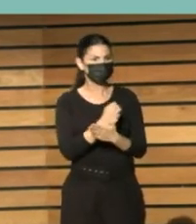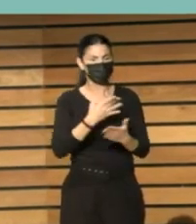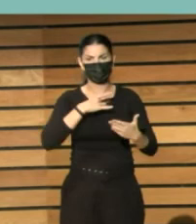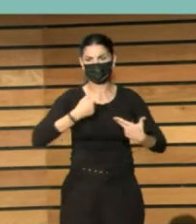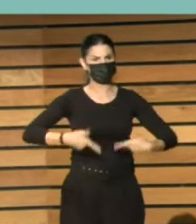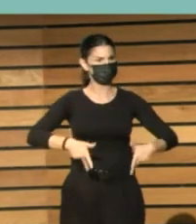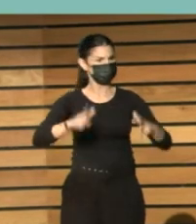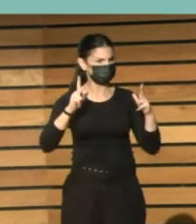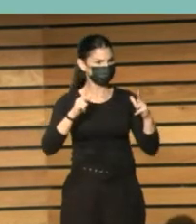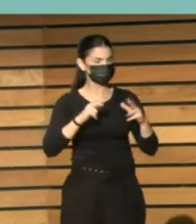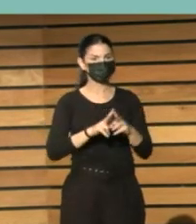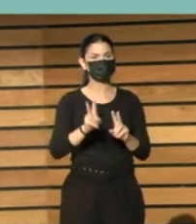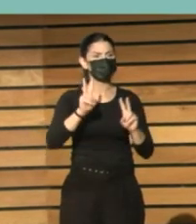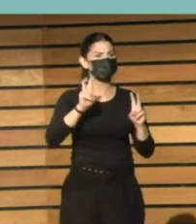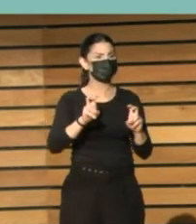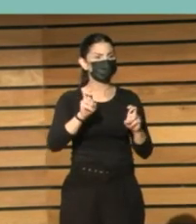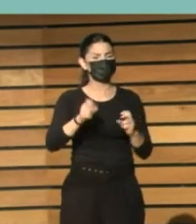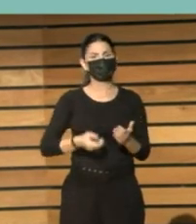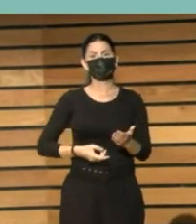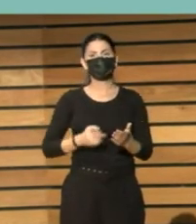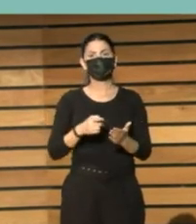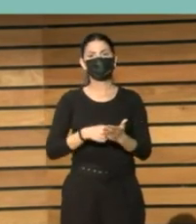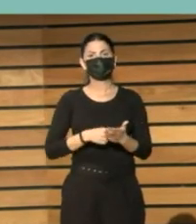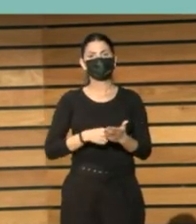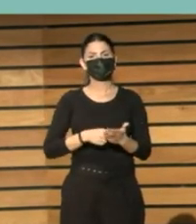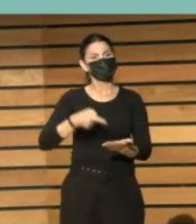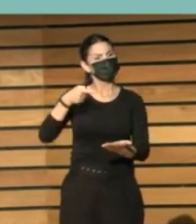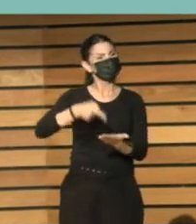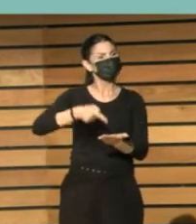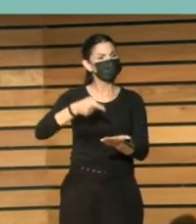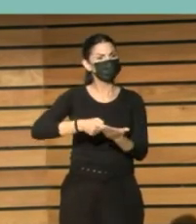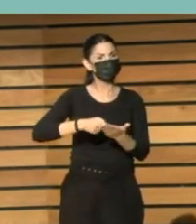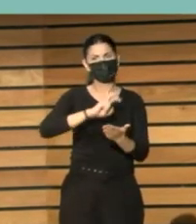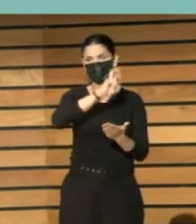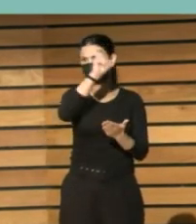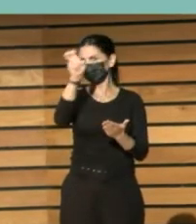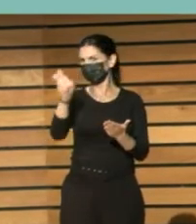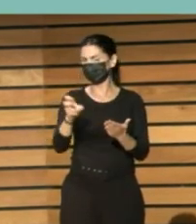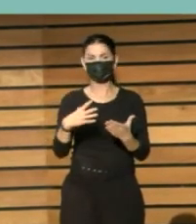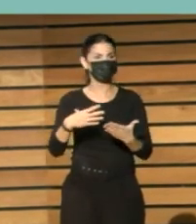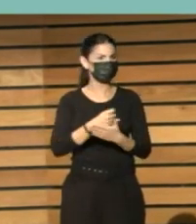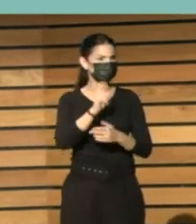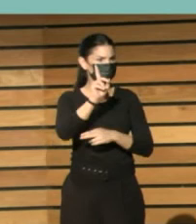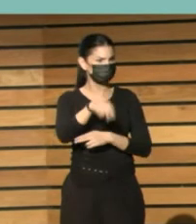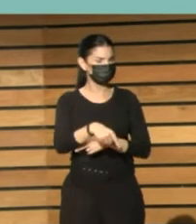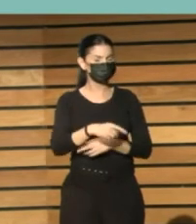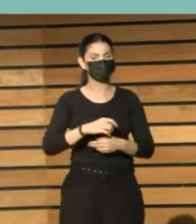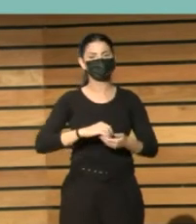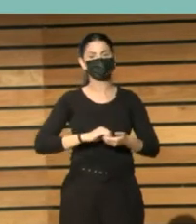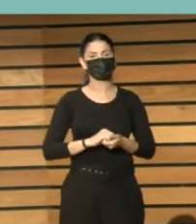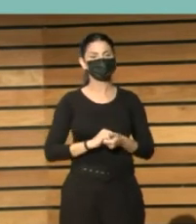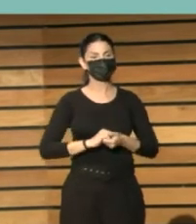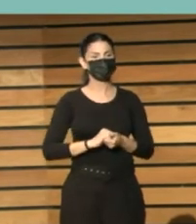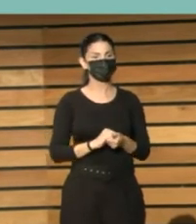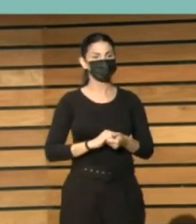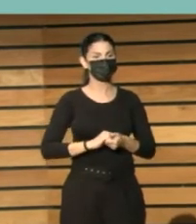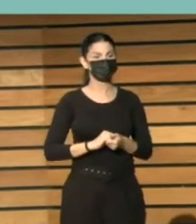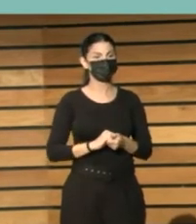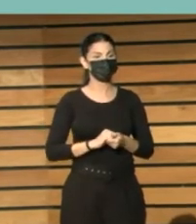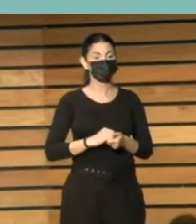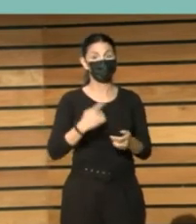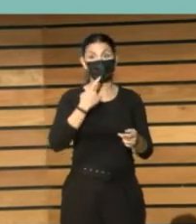recogido reivindicaciones más o menos acertadas, más o menos oportunas. Los, iba a decir púlpitos.